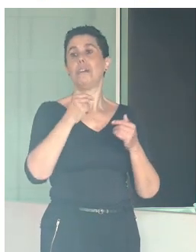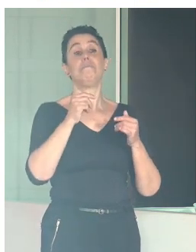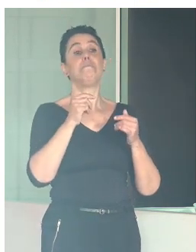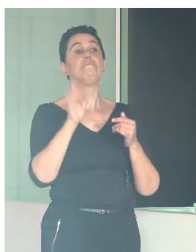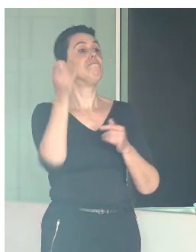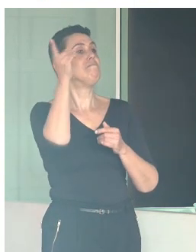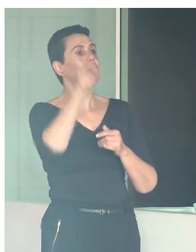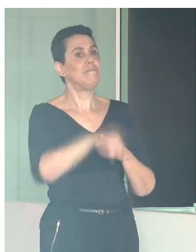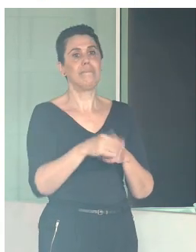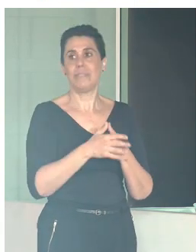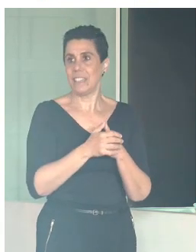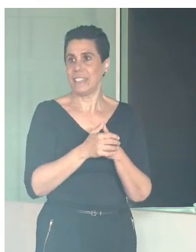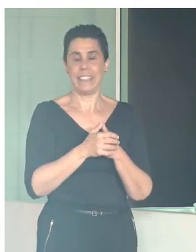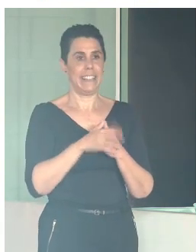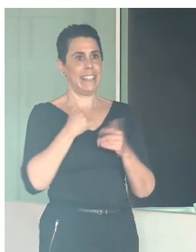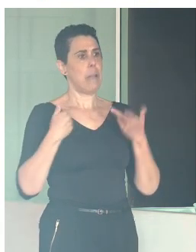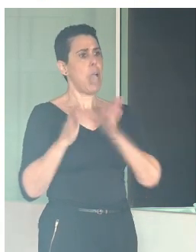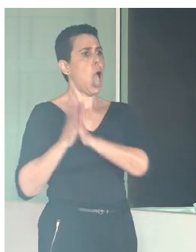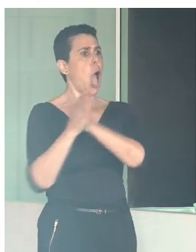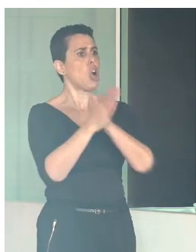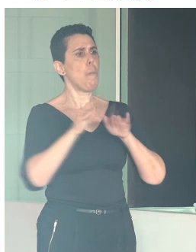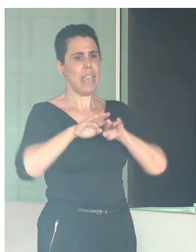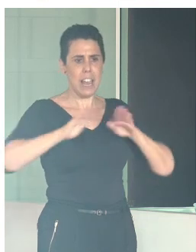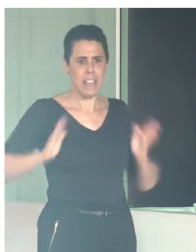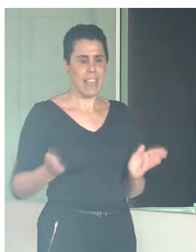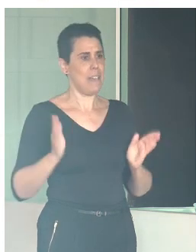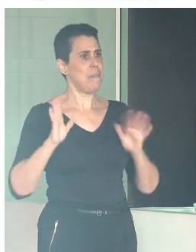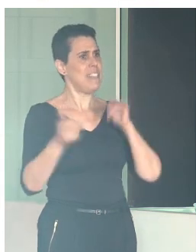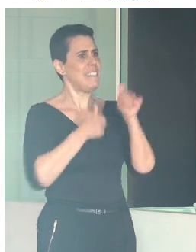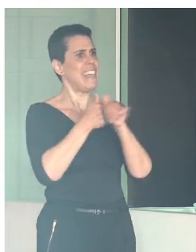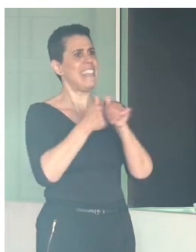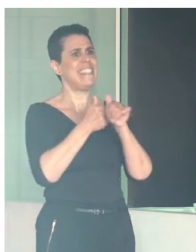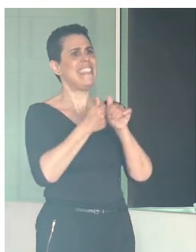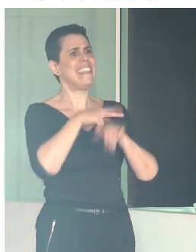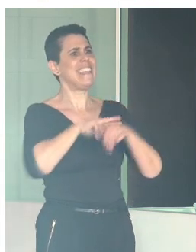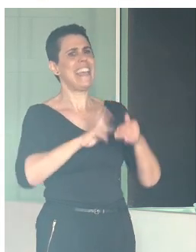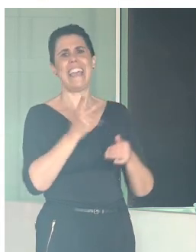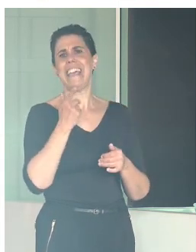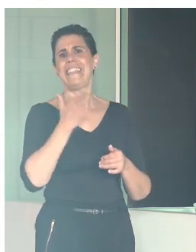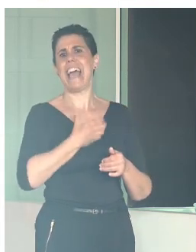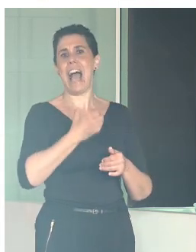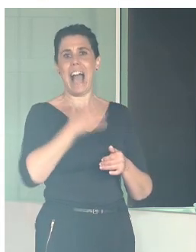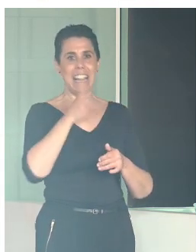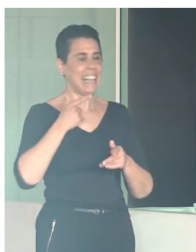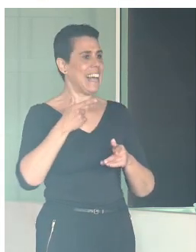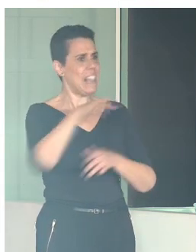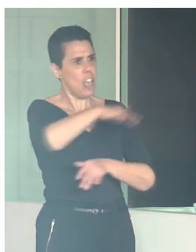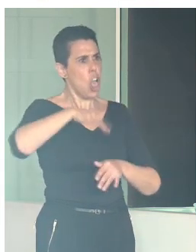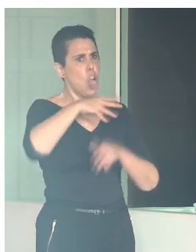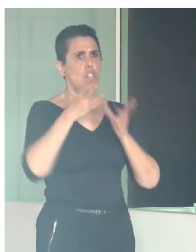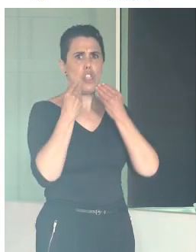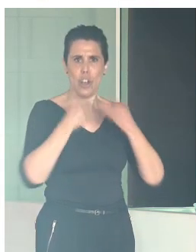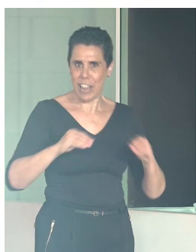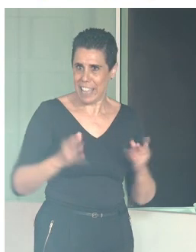Saludar a mis compañeros de mesa, a la teniente alcalde de Casco Histórico, a Laura Ruiz, al coordinador general de la Casa Árabe en